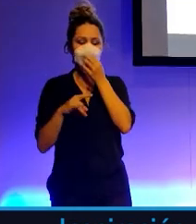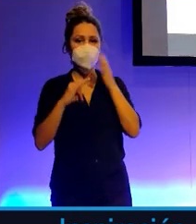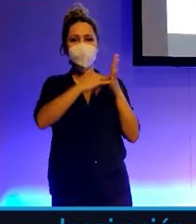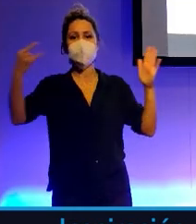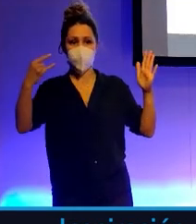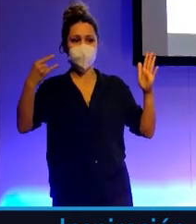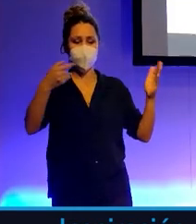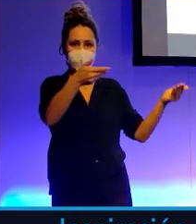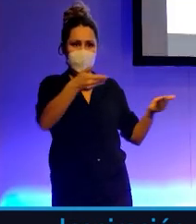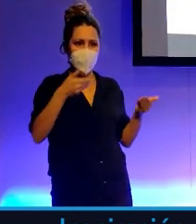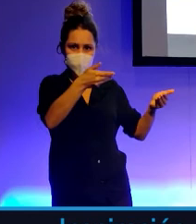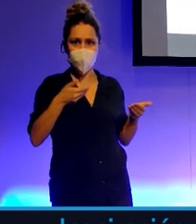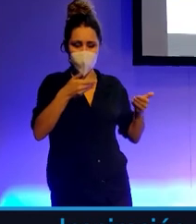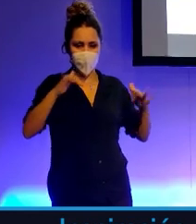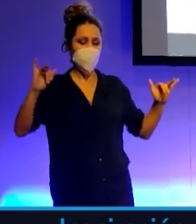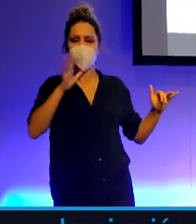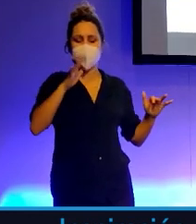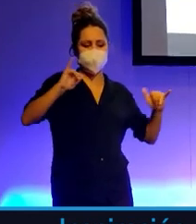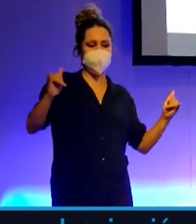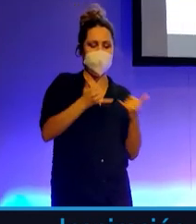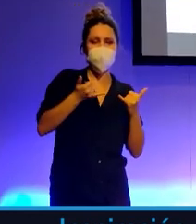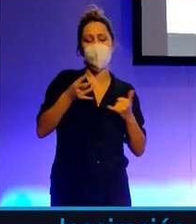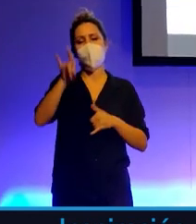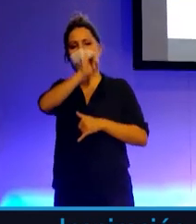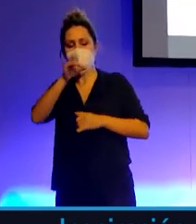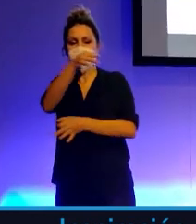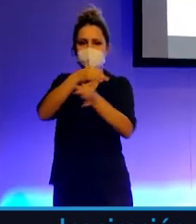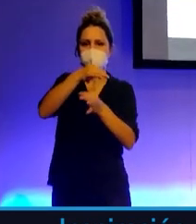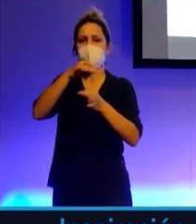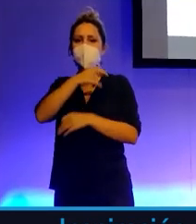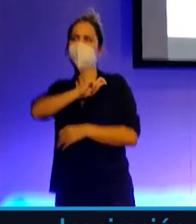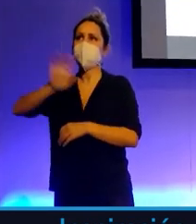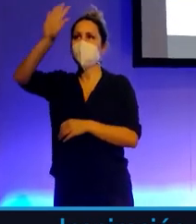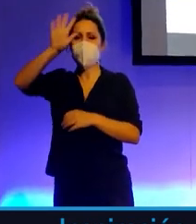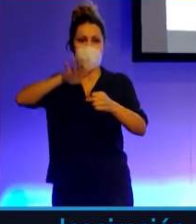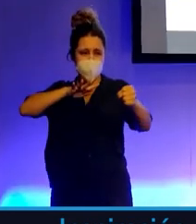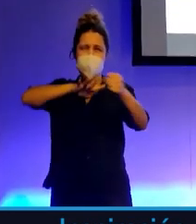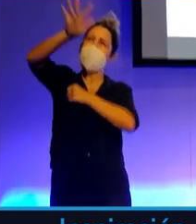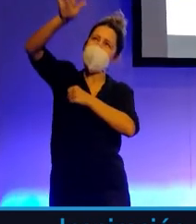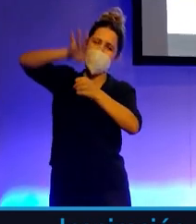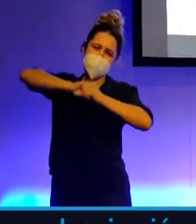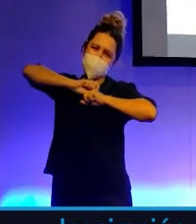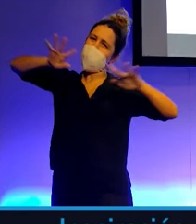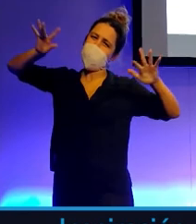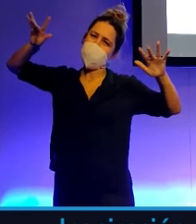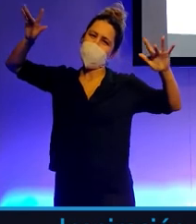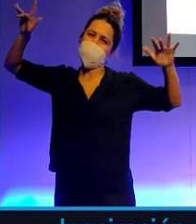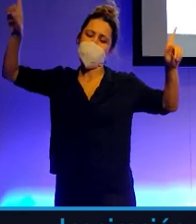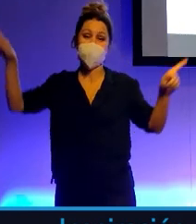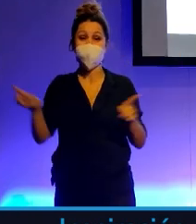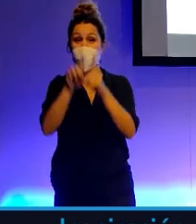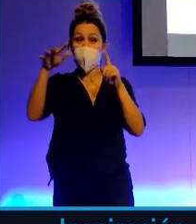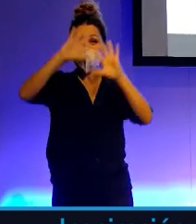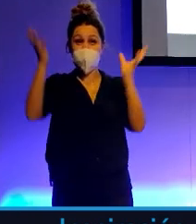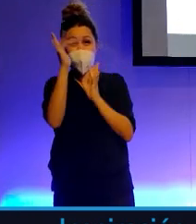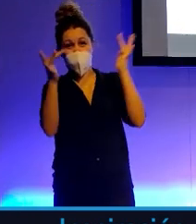que nos permiten, desde Tenerife o desde cualquier isla de Canarias o desde cualquier lugar de España, llegar a cualquier lugar del mundo en el que haya conexión de Internet,